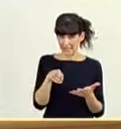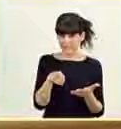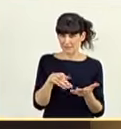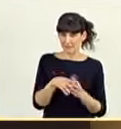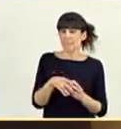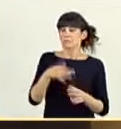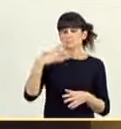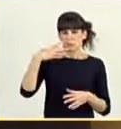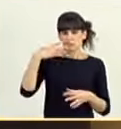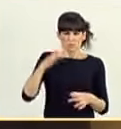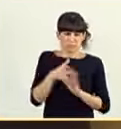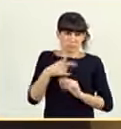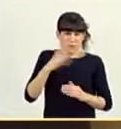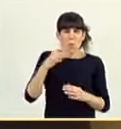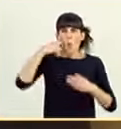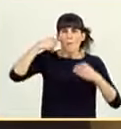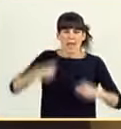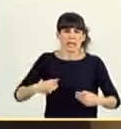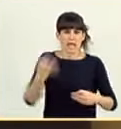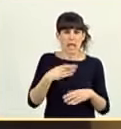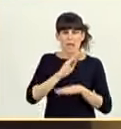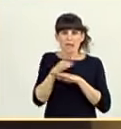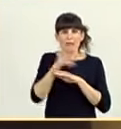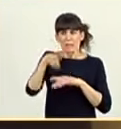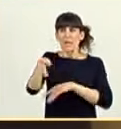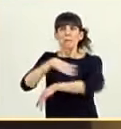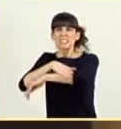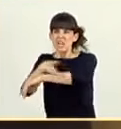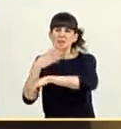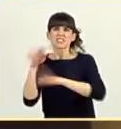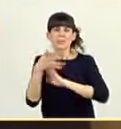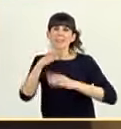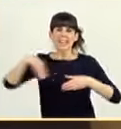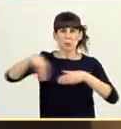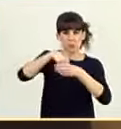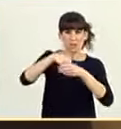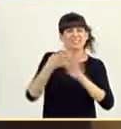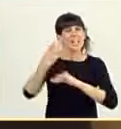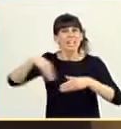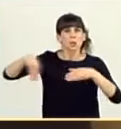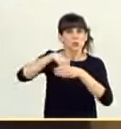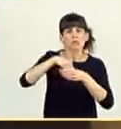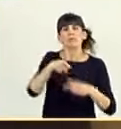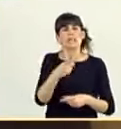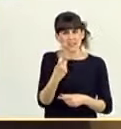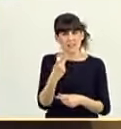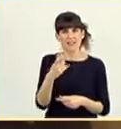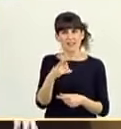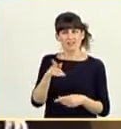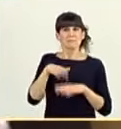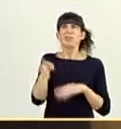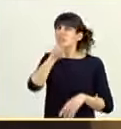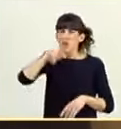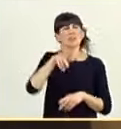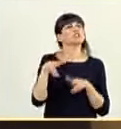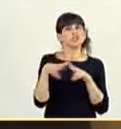seguramente humanitaria. De hecho, su ministerio también es de inclusión y, por lo tanto, esta inclusión es absolutamente necesaria para toda